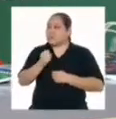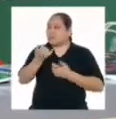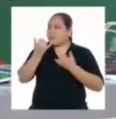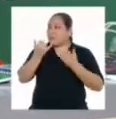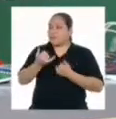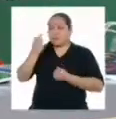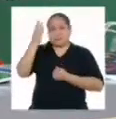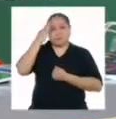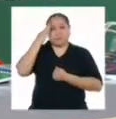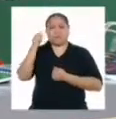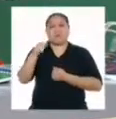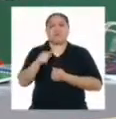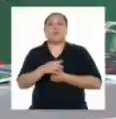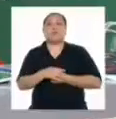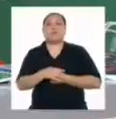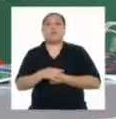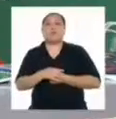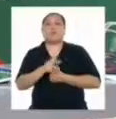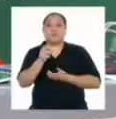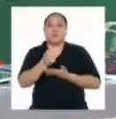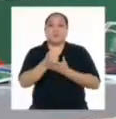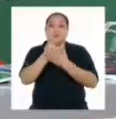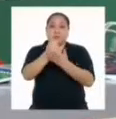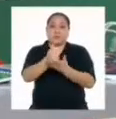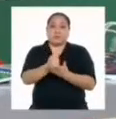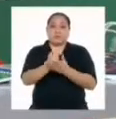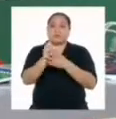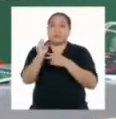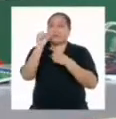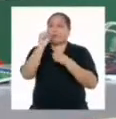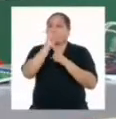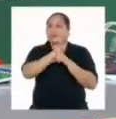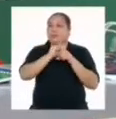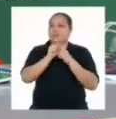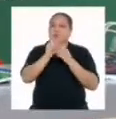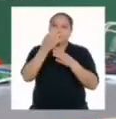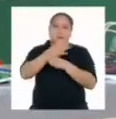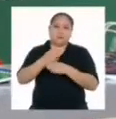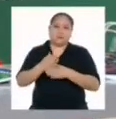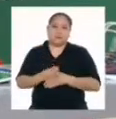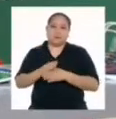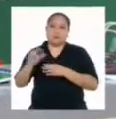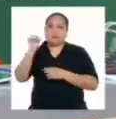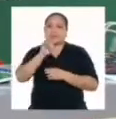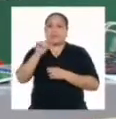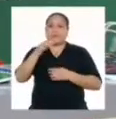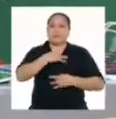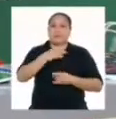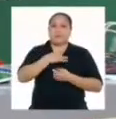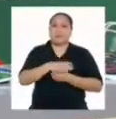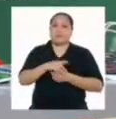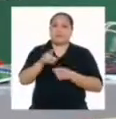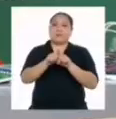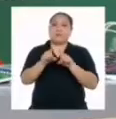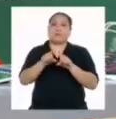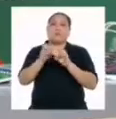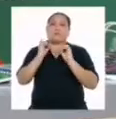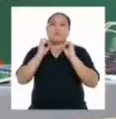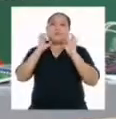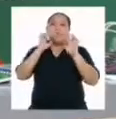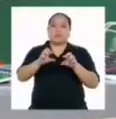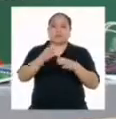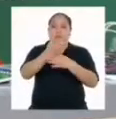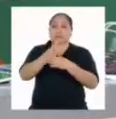ahora sabemos que los pasatiempos, además de ayudarnos a socializar con otras personas que comparten nuestros mismos intereses, también pueden ser una